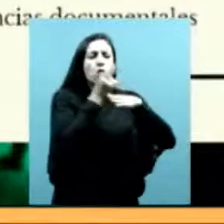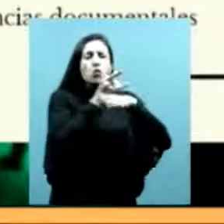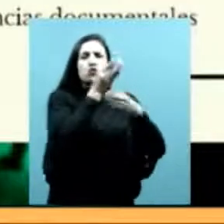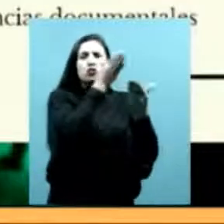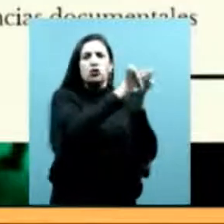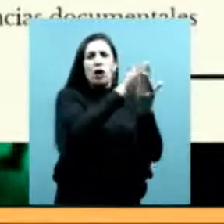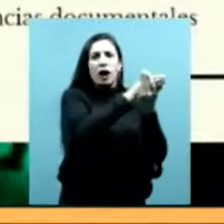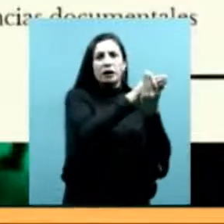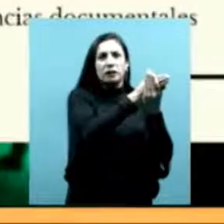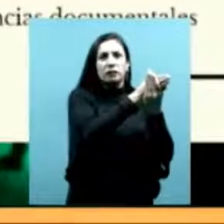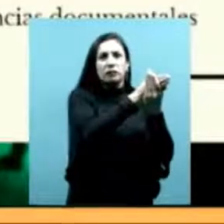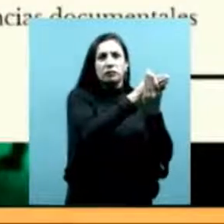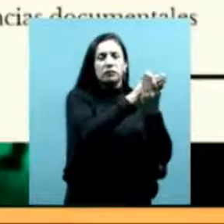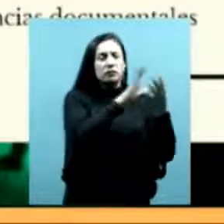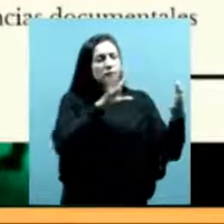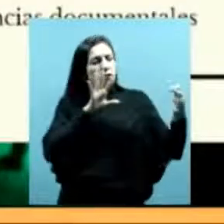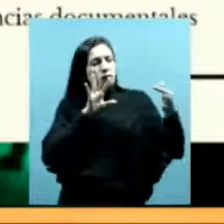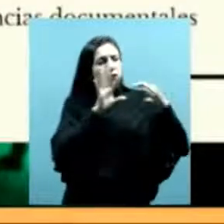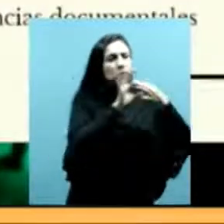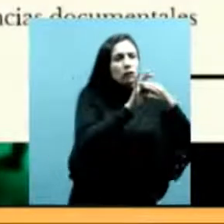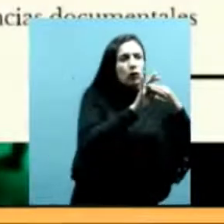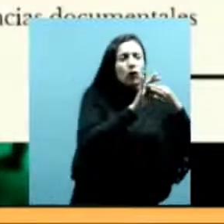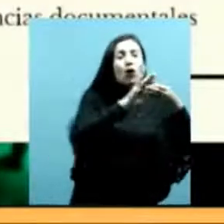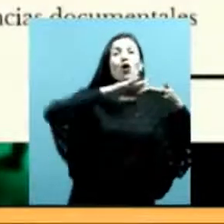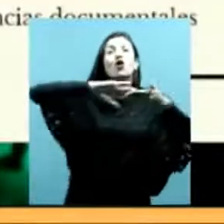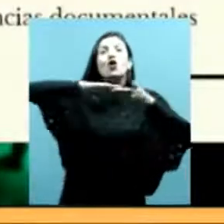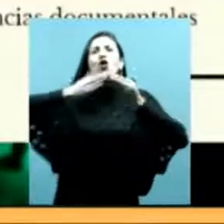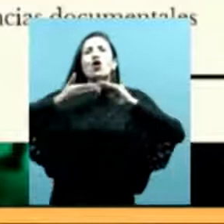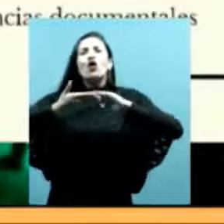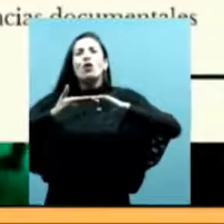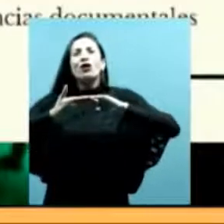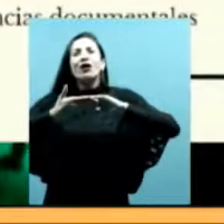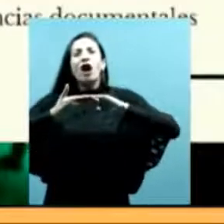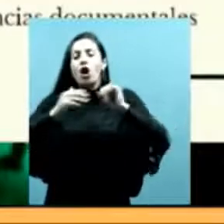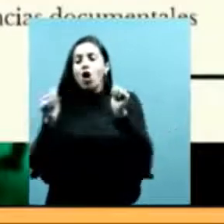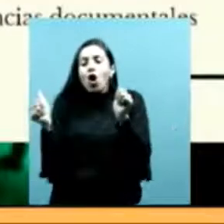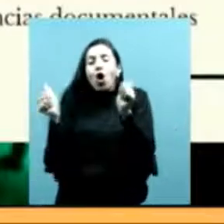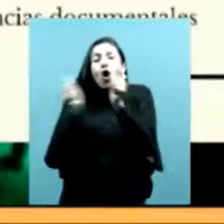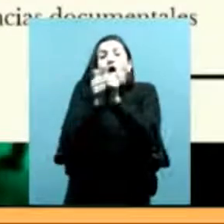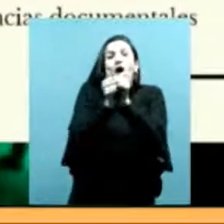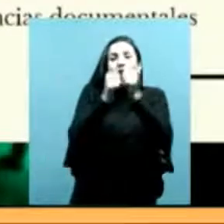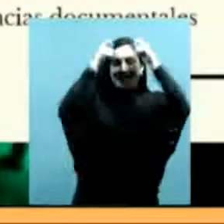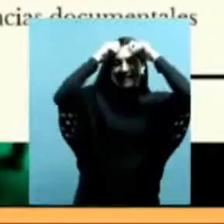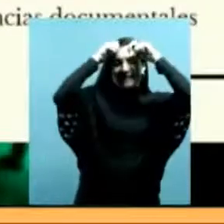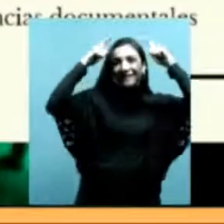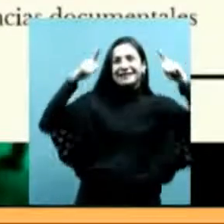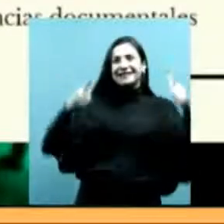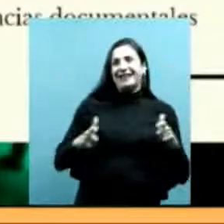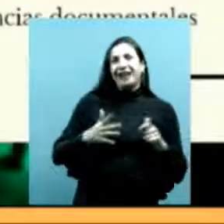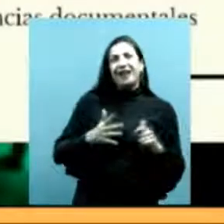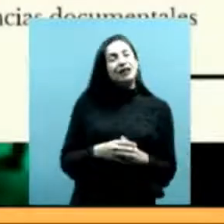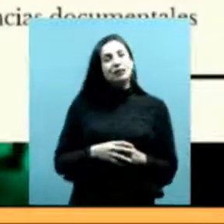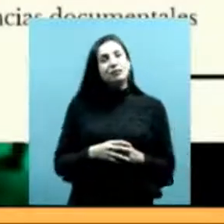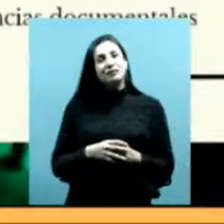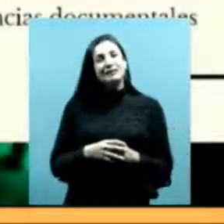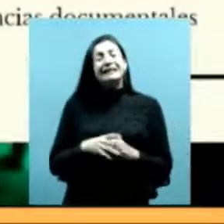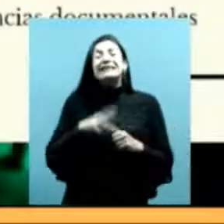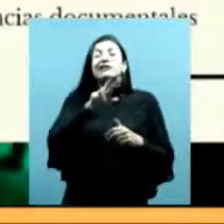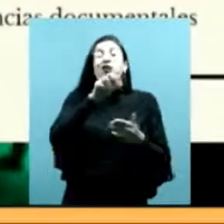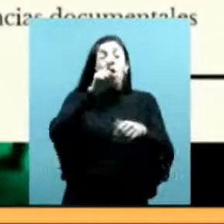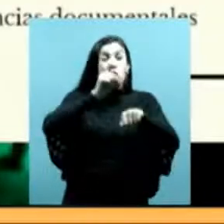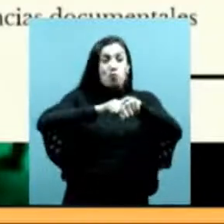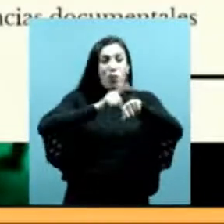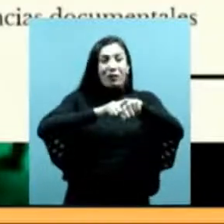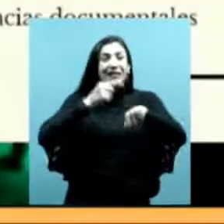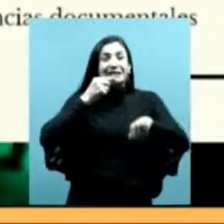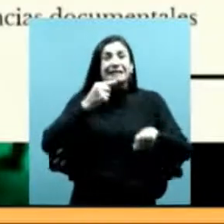relación de esas comunidades con el estado? En ese contexto y en el momento histórico que uno está queriendo